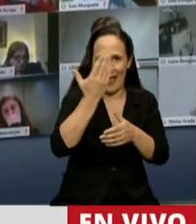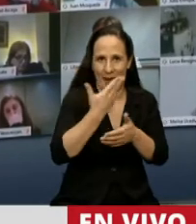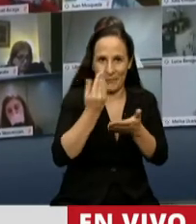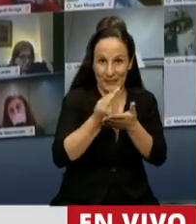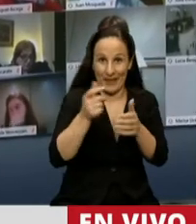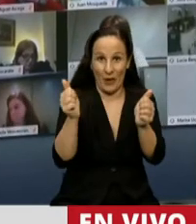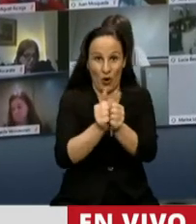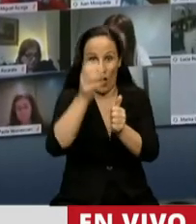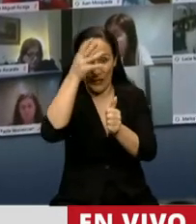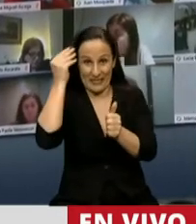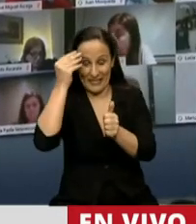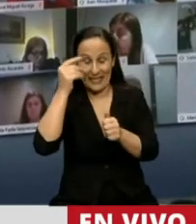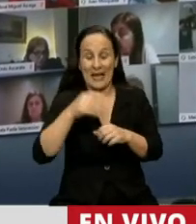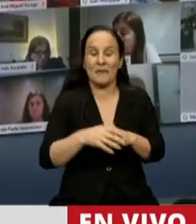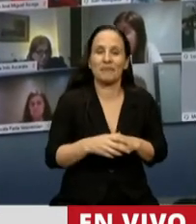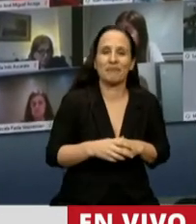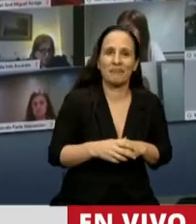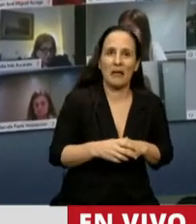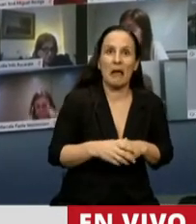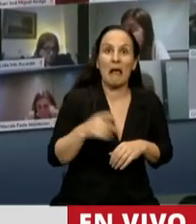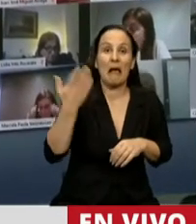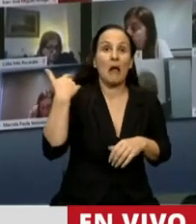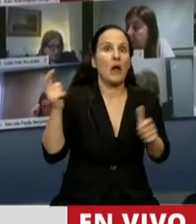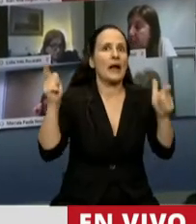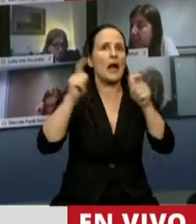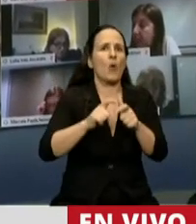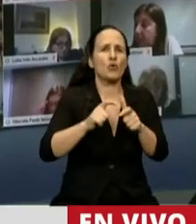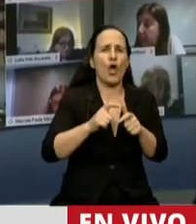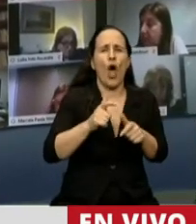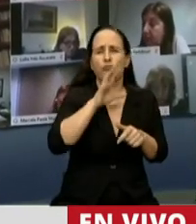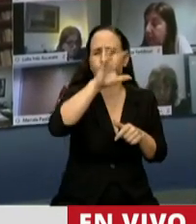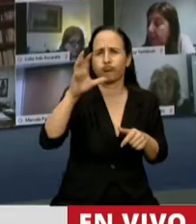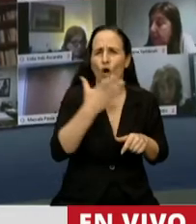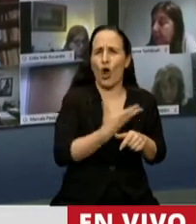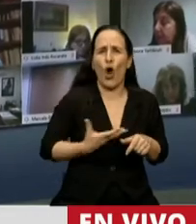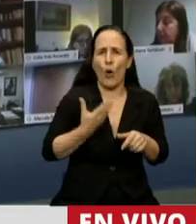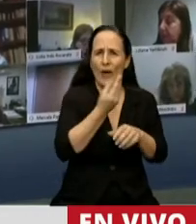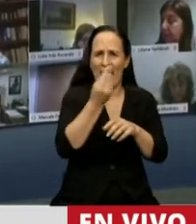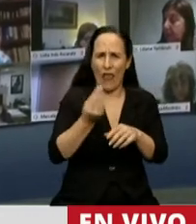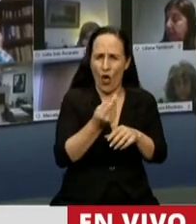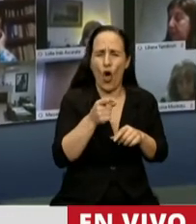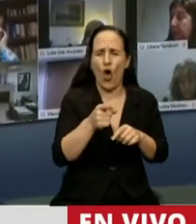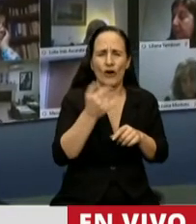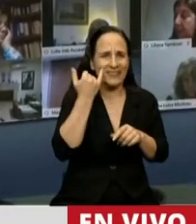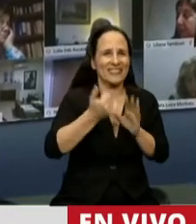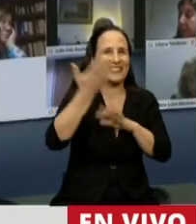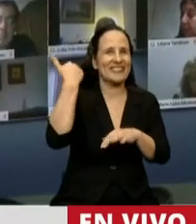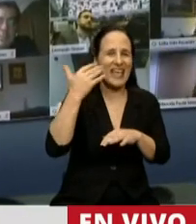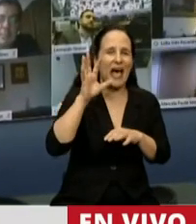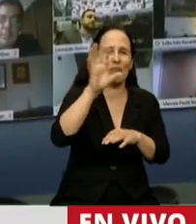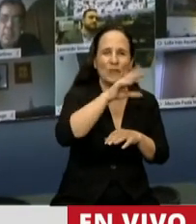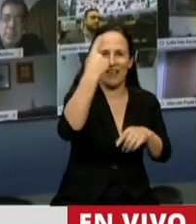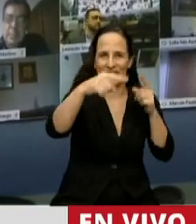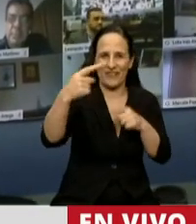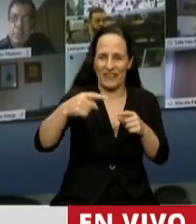con Cristina Fernández, tuvieron una reunión con gobernadores y gobernadores electos que ya habían sido electos en las distintas